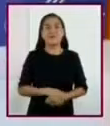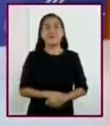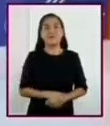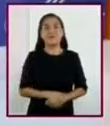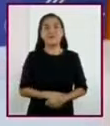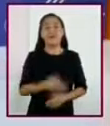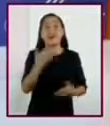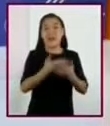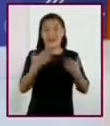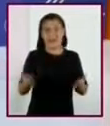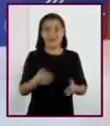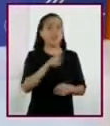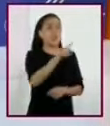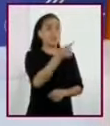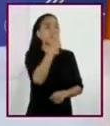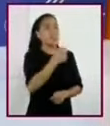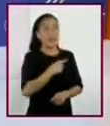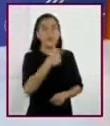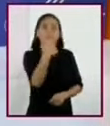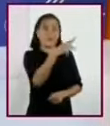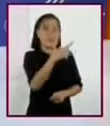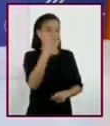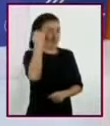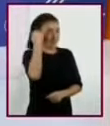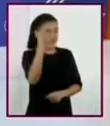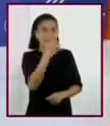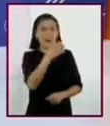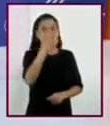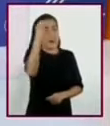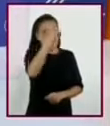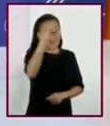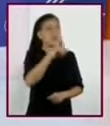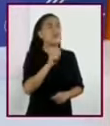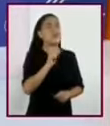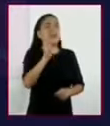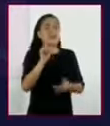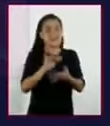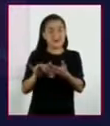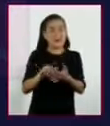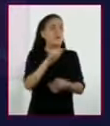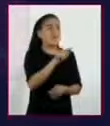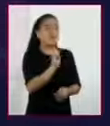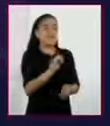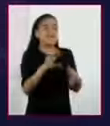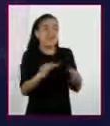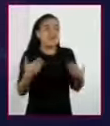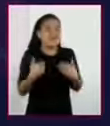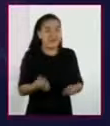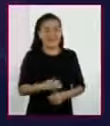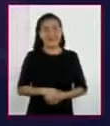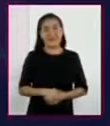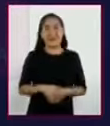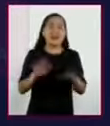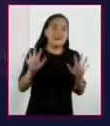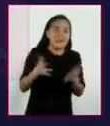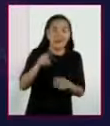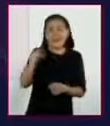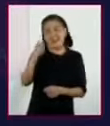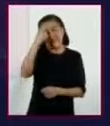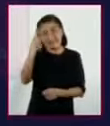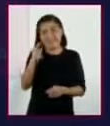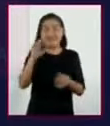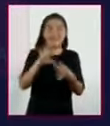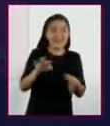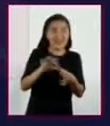Ahora, por favor, dime con tus propias palabras lo que nos dice el autor. Pues, más o menos, el autor dice